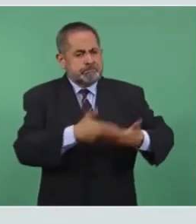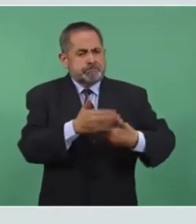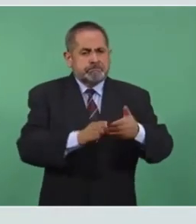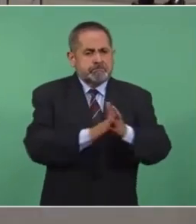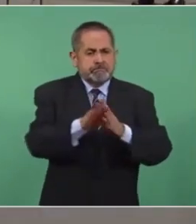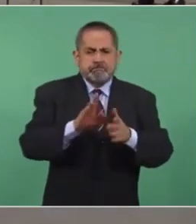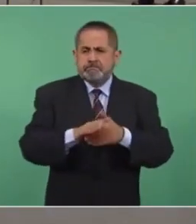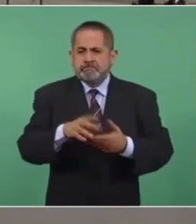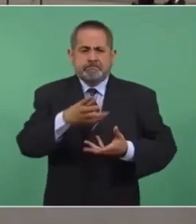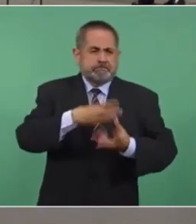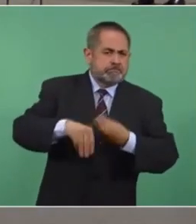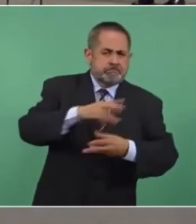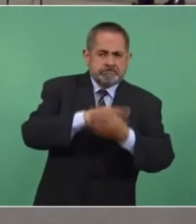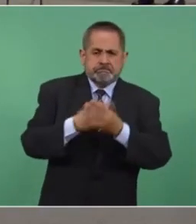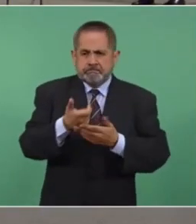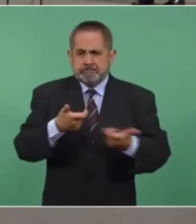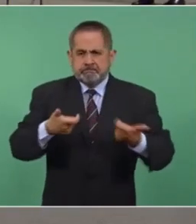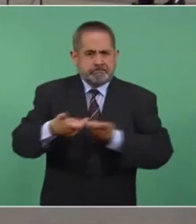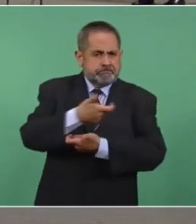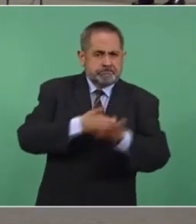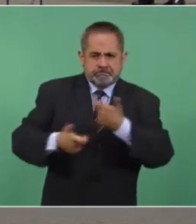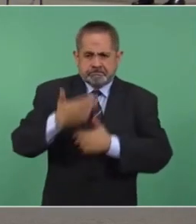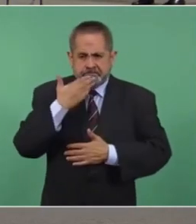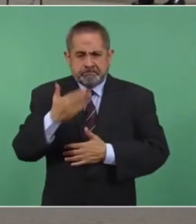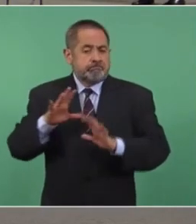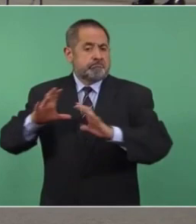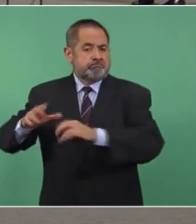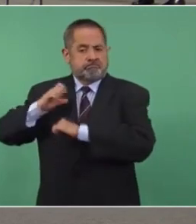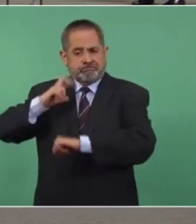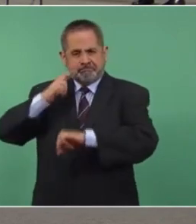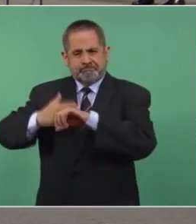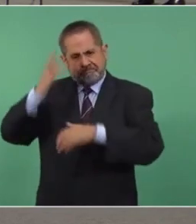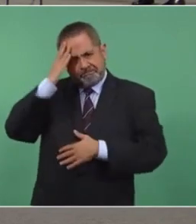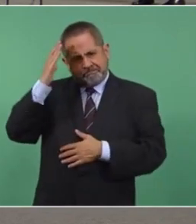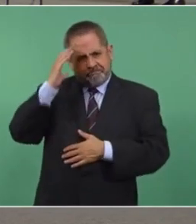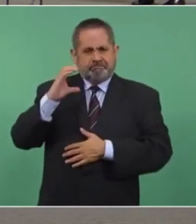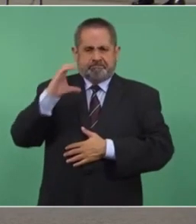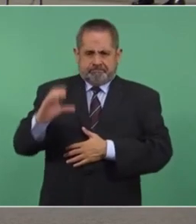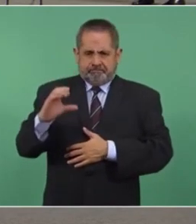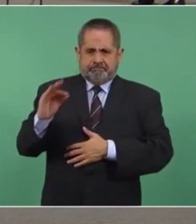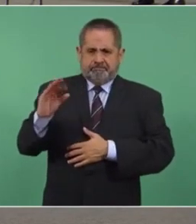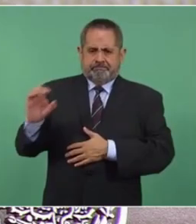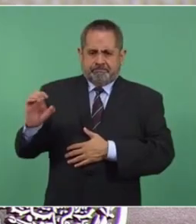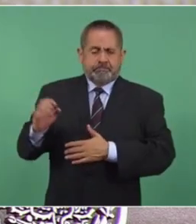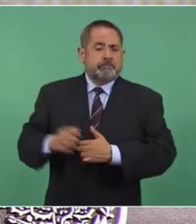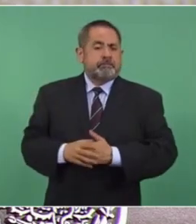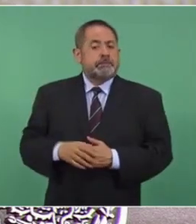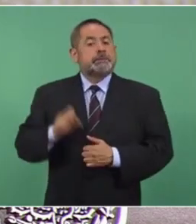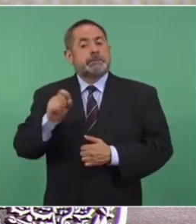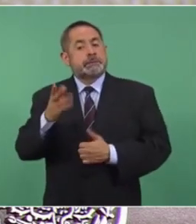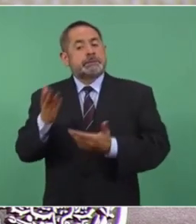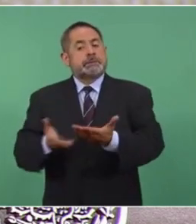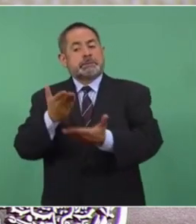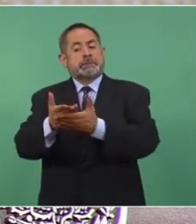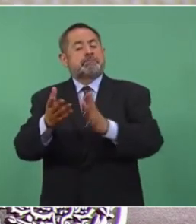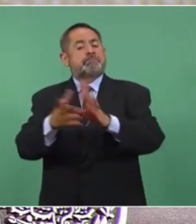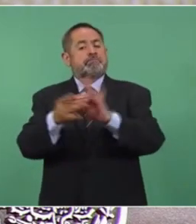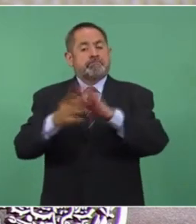su rentabilidad. También menciona este artículo que el Estado preservará